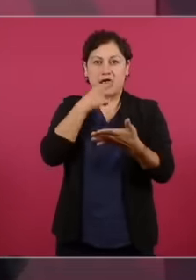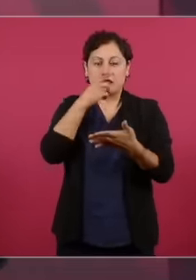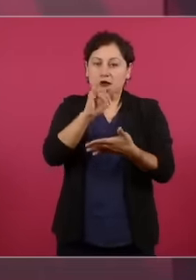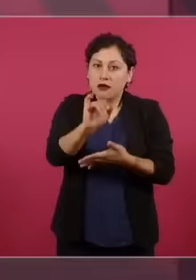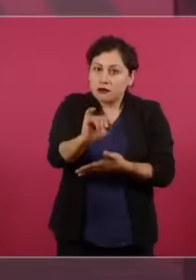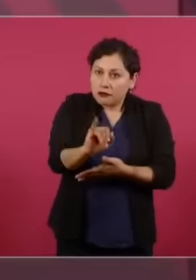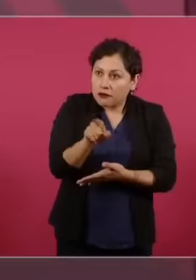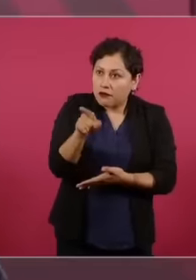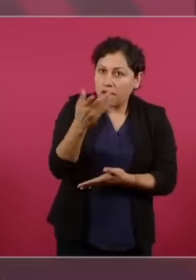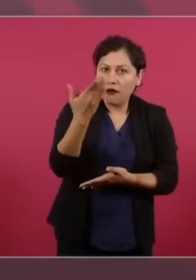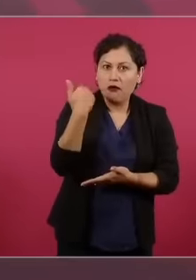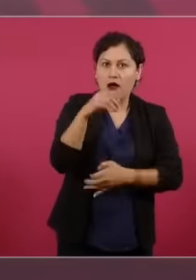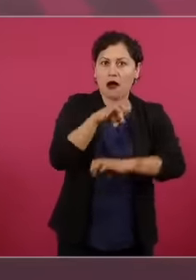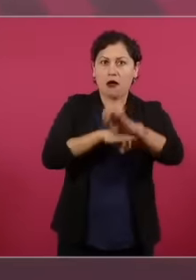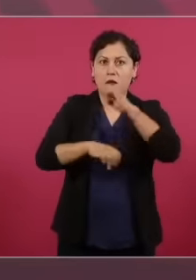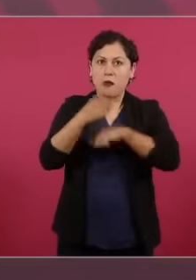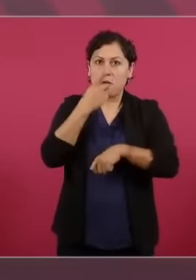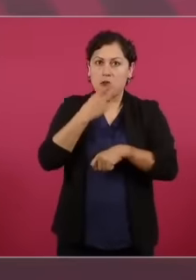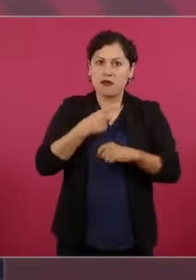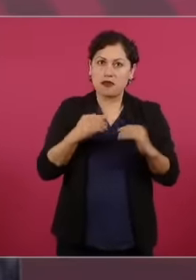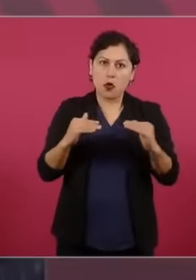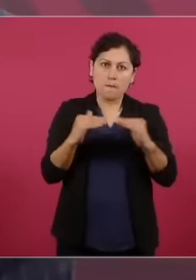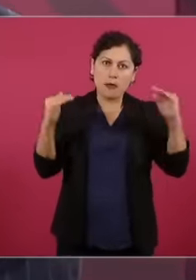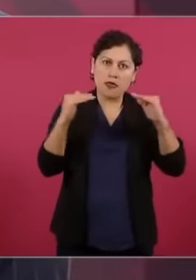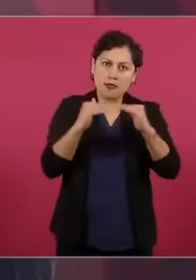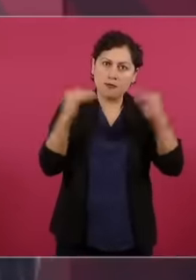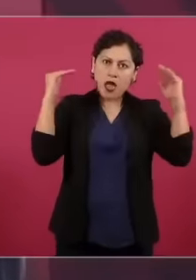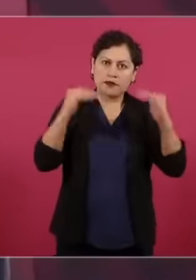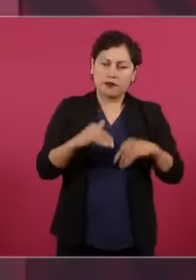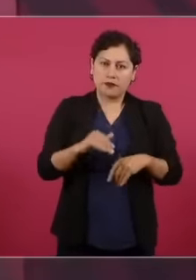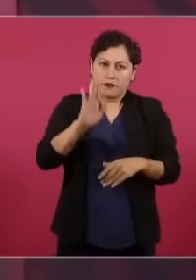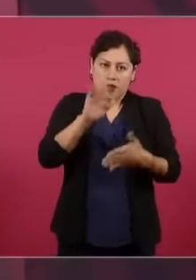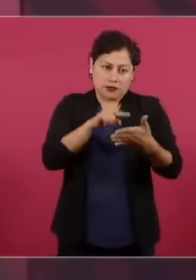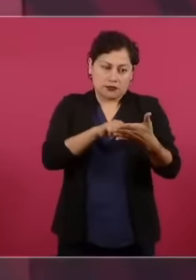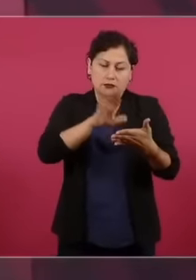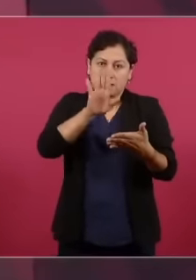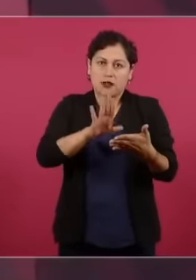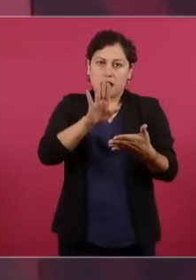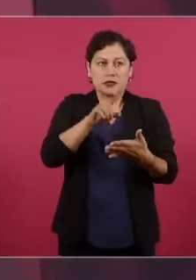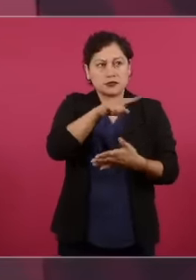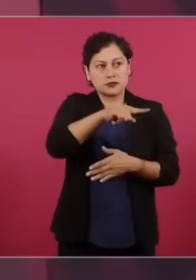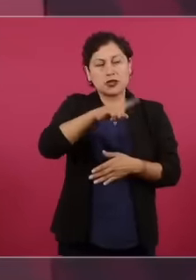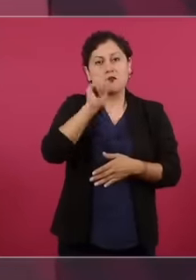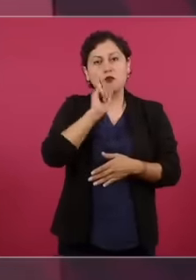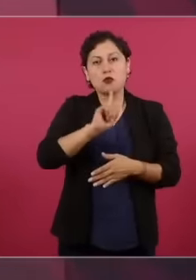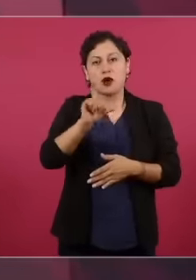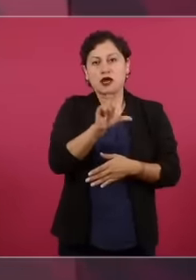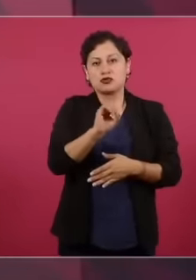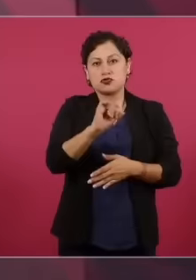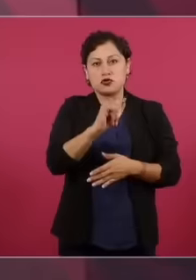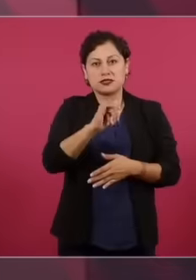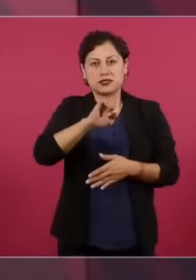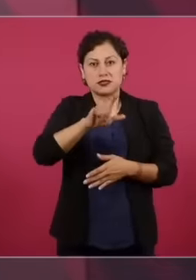ya está ganaba la señora Xochitl pues era esa encuesta